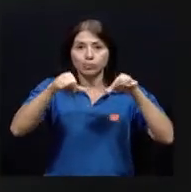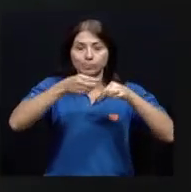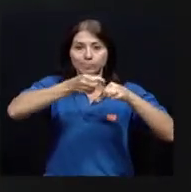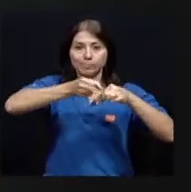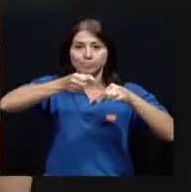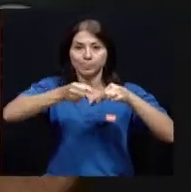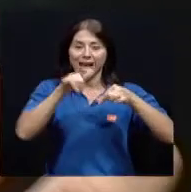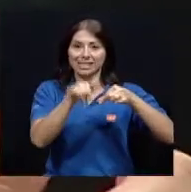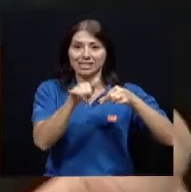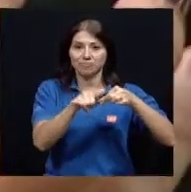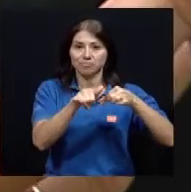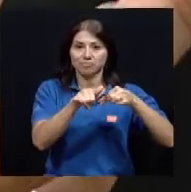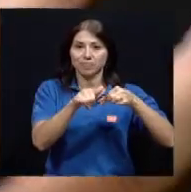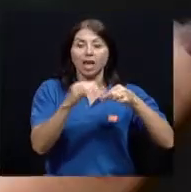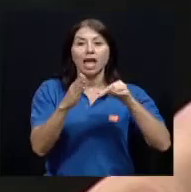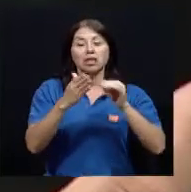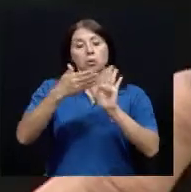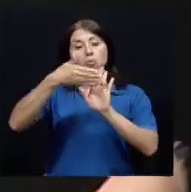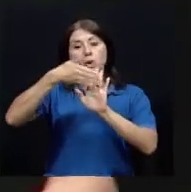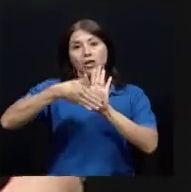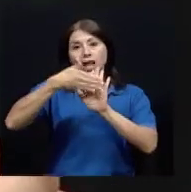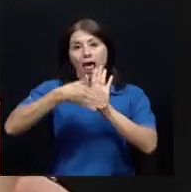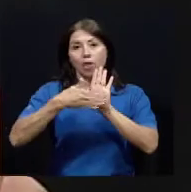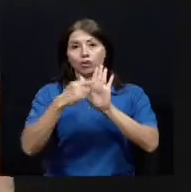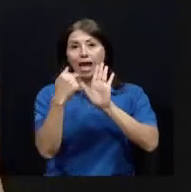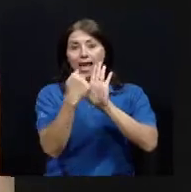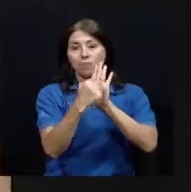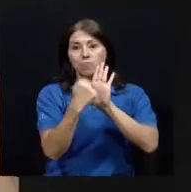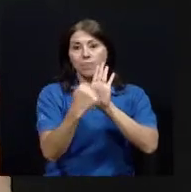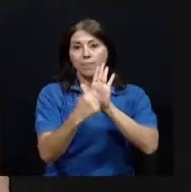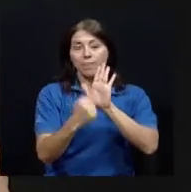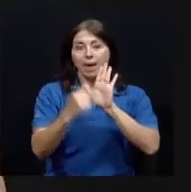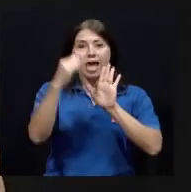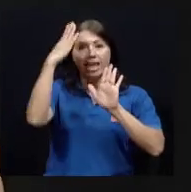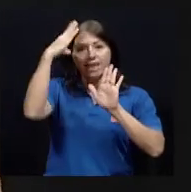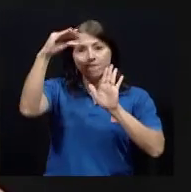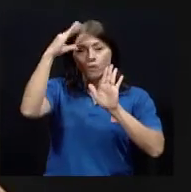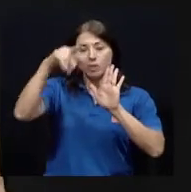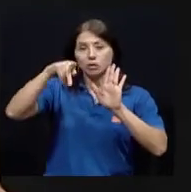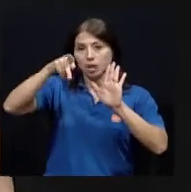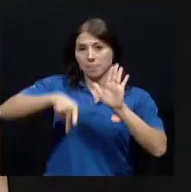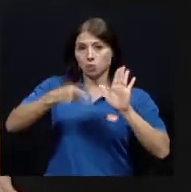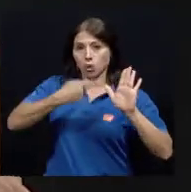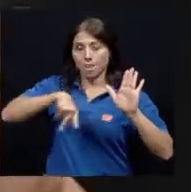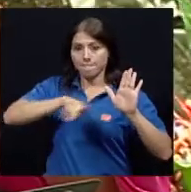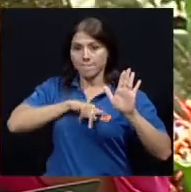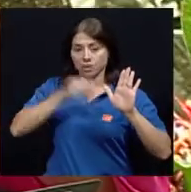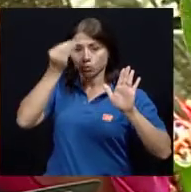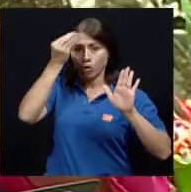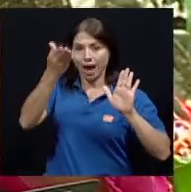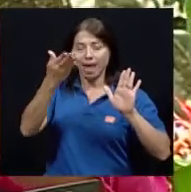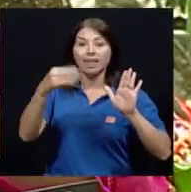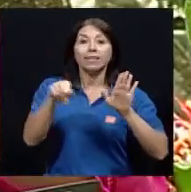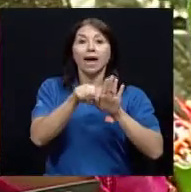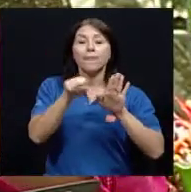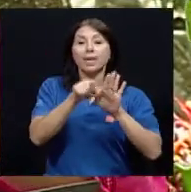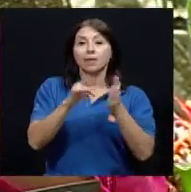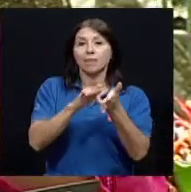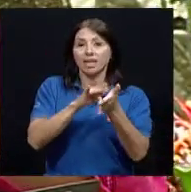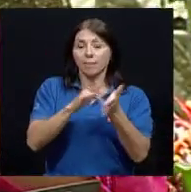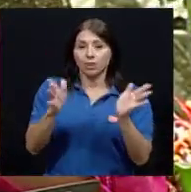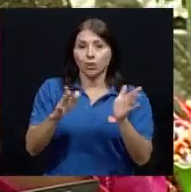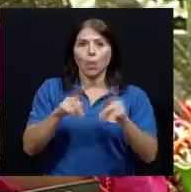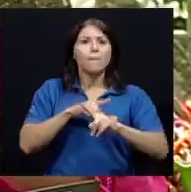mínima del paciente del medicamento como tal, pero el gran problema que tenemos es que cuando llegamos a la casa este paquetito lo